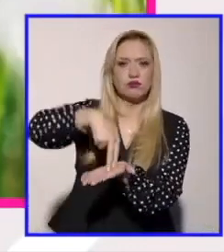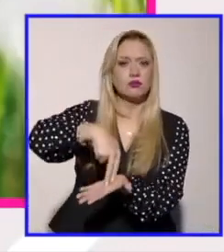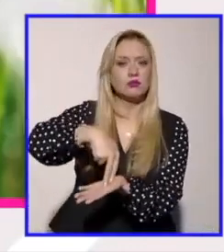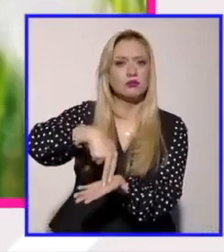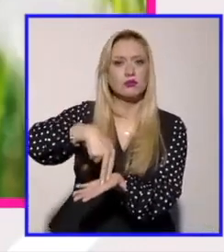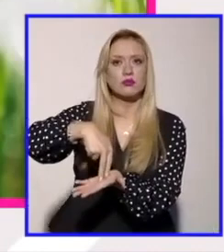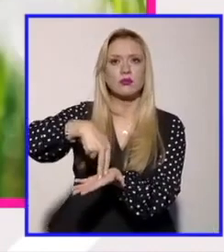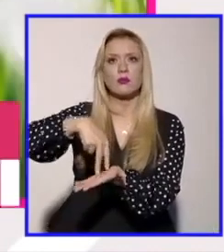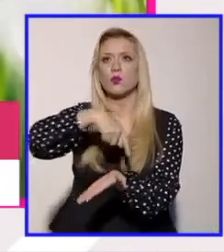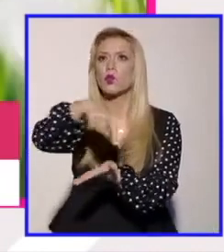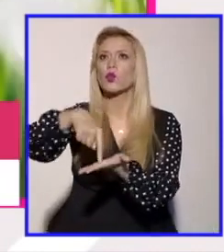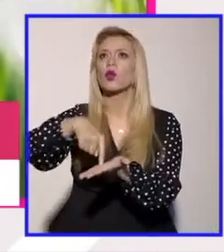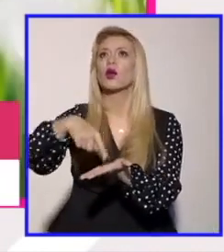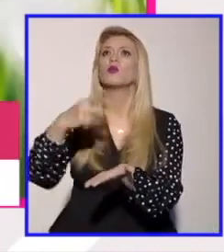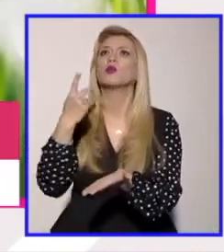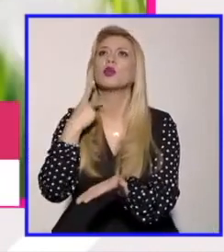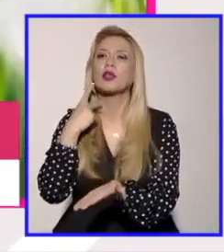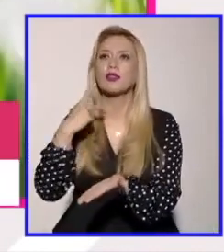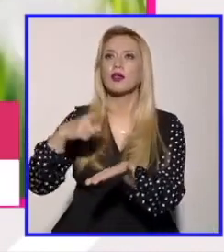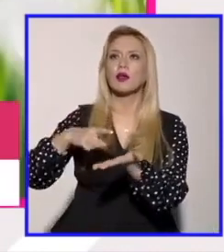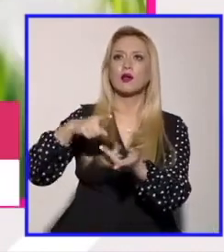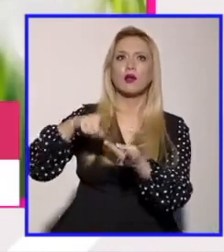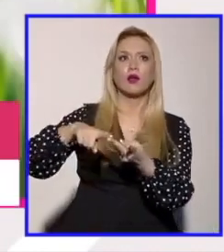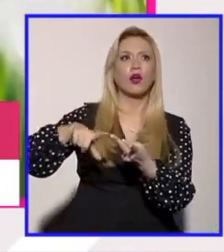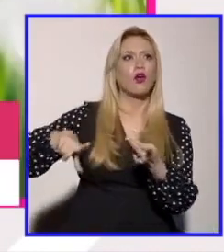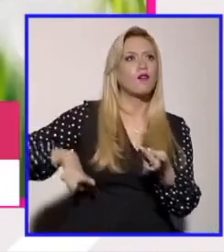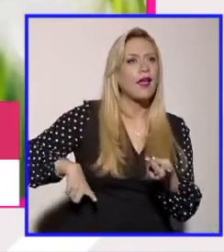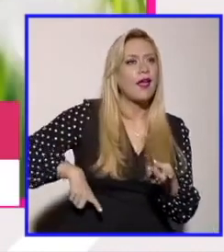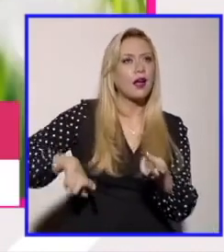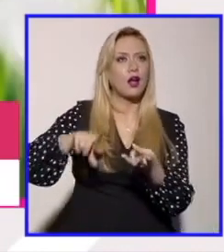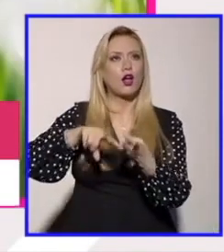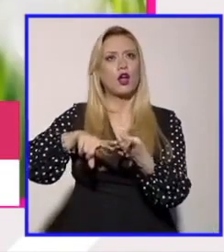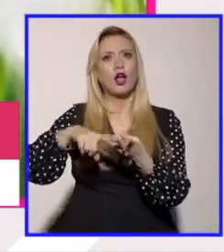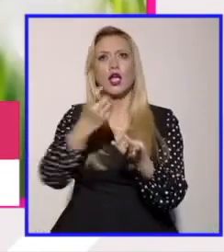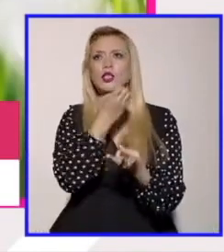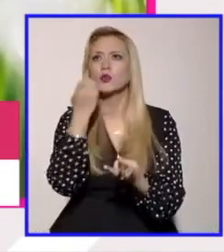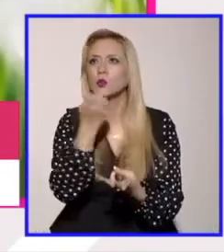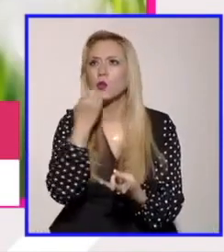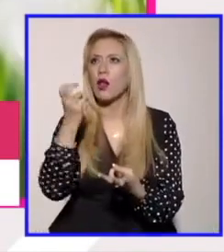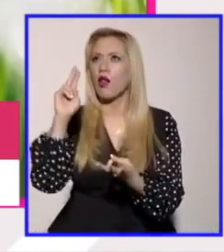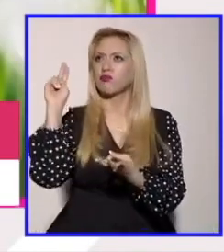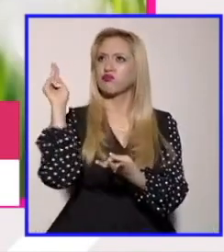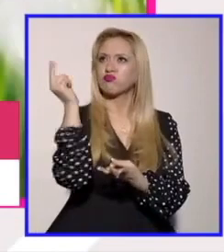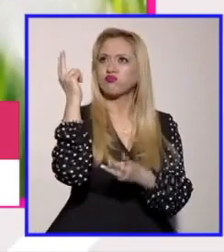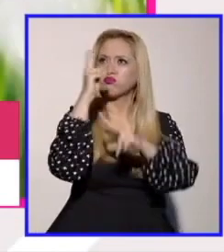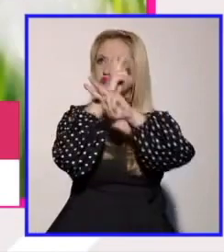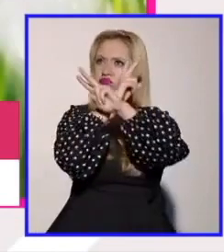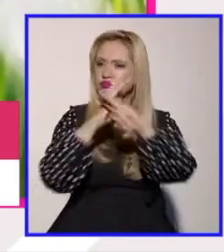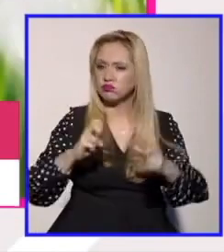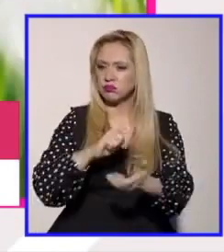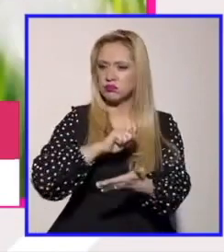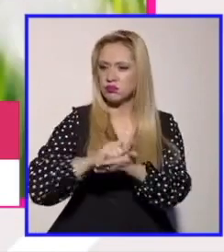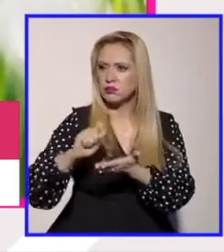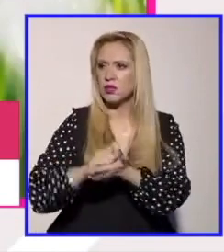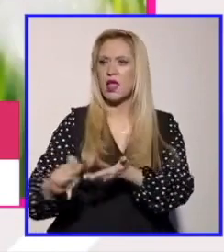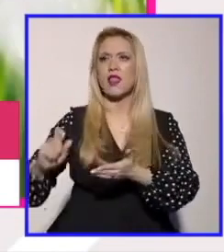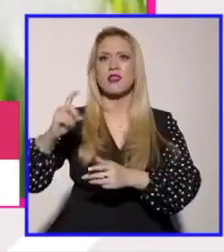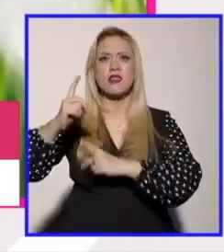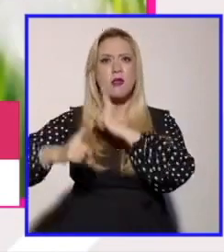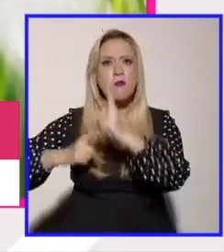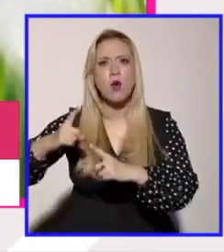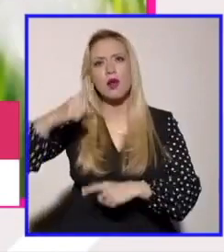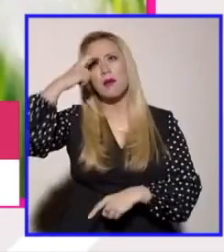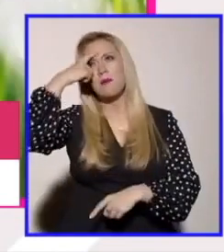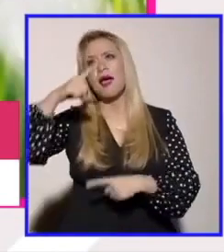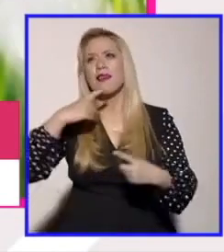solo en espacios políticos sino en espacios de reflexión en espacios académicos en espacios de escritura en deportes en todos